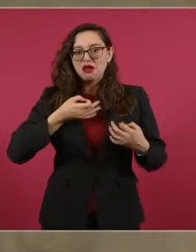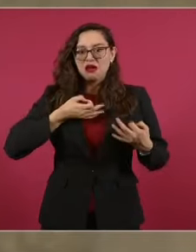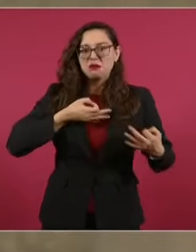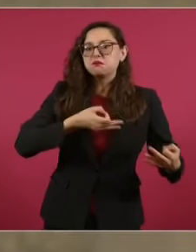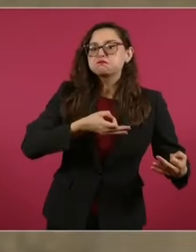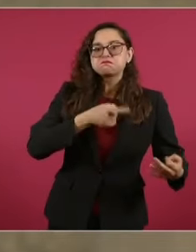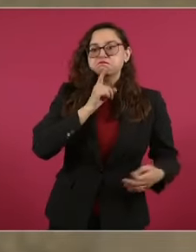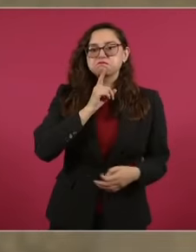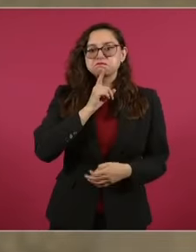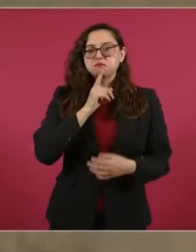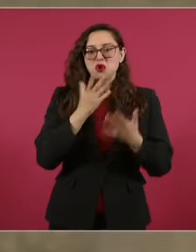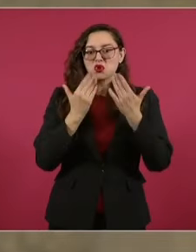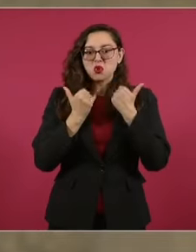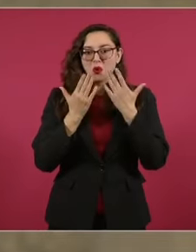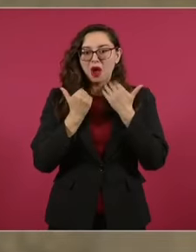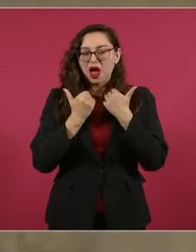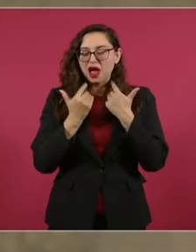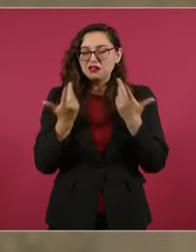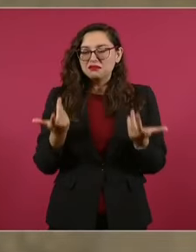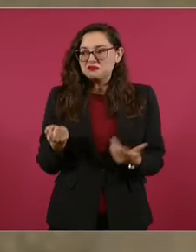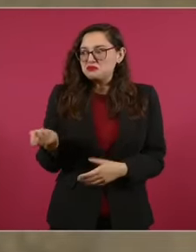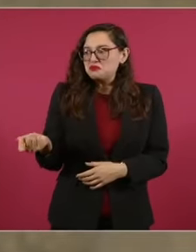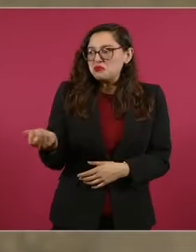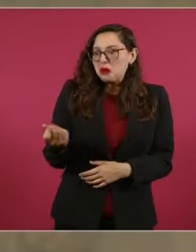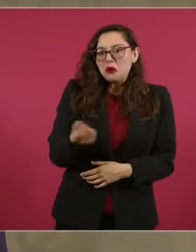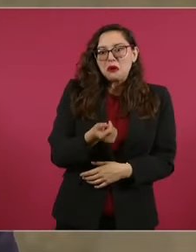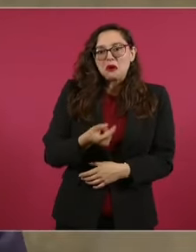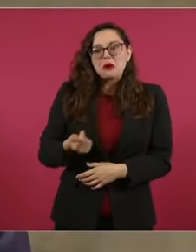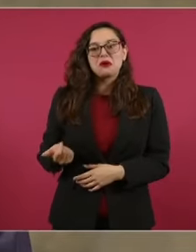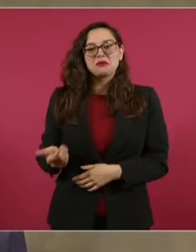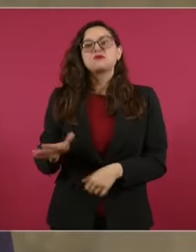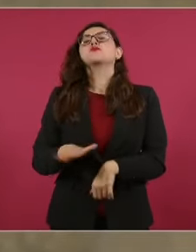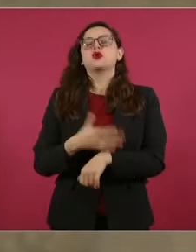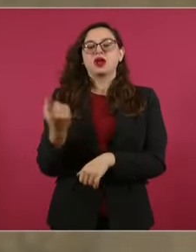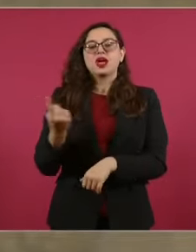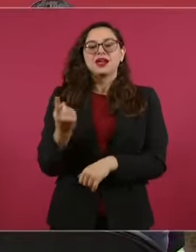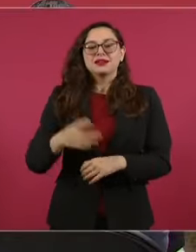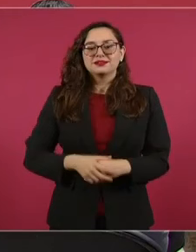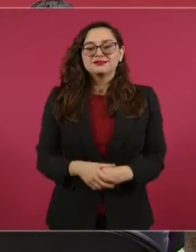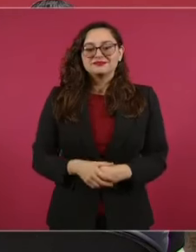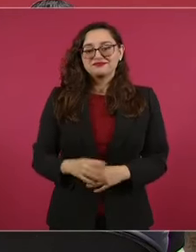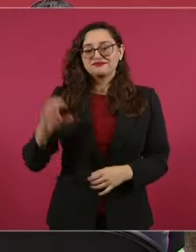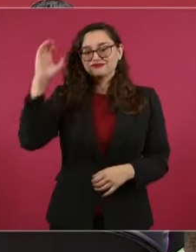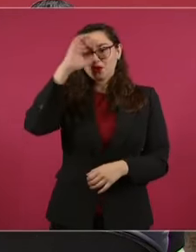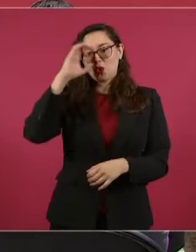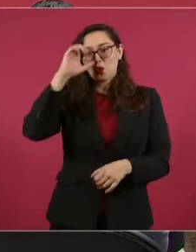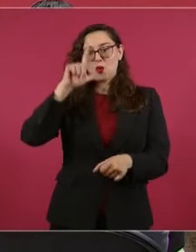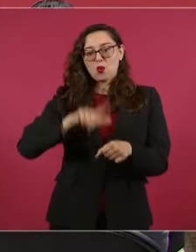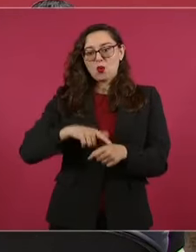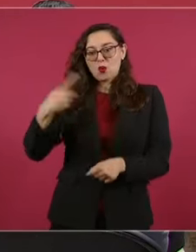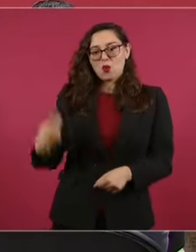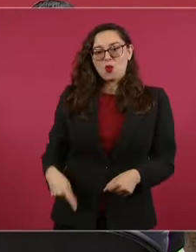adicción por las drogas?, por nuestras culturas,